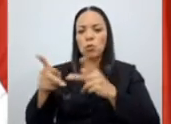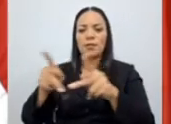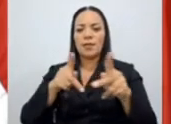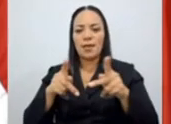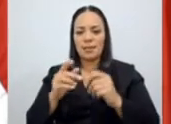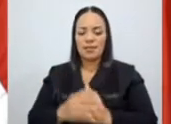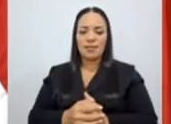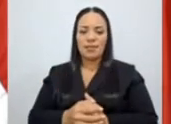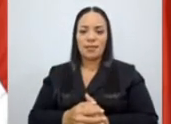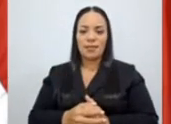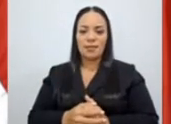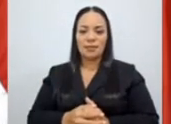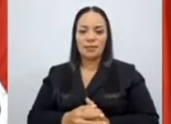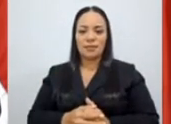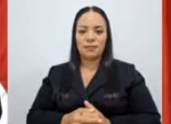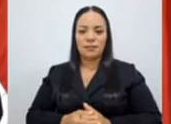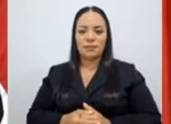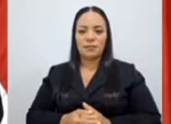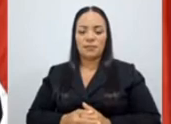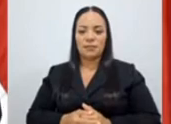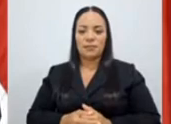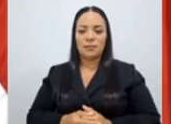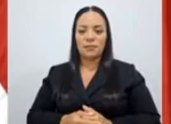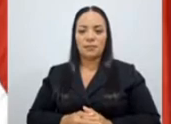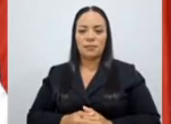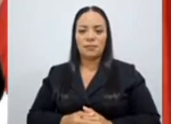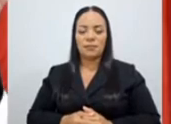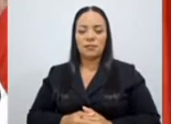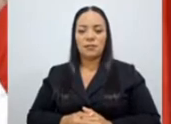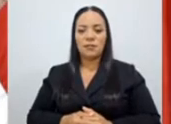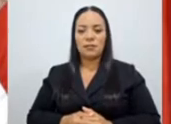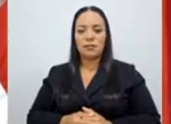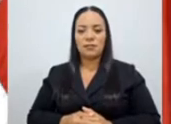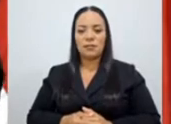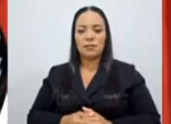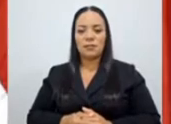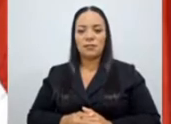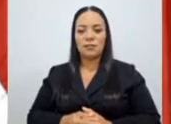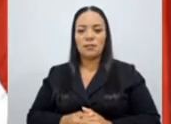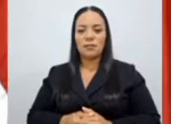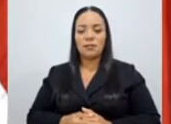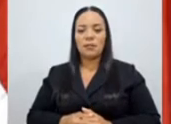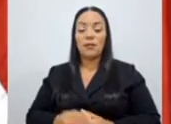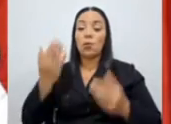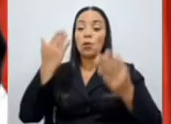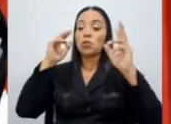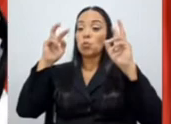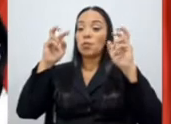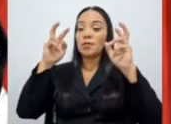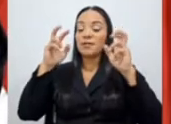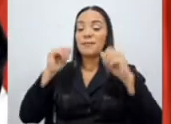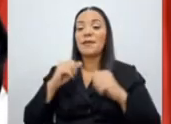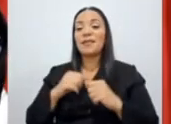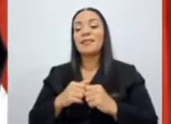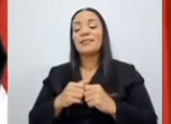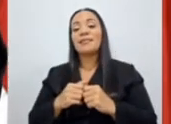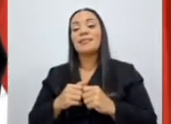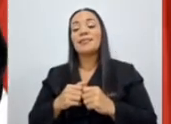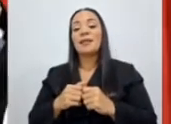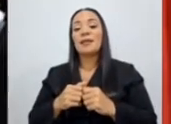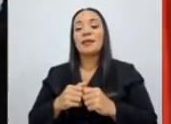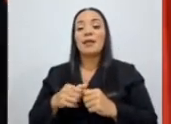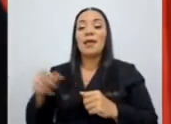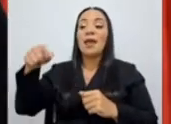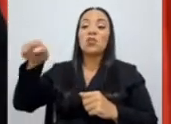habían caído en un juego, que es, según